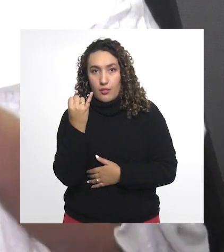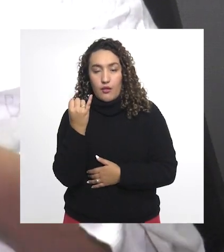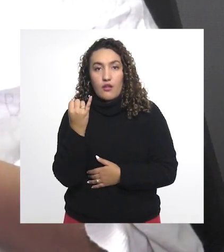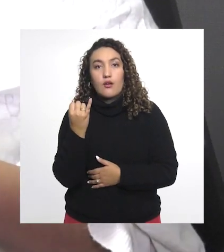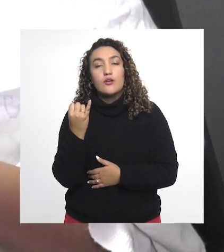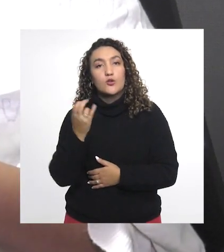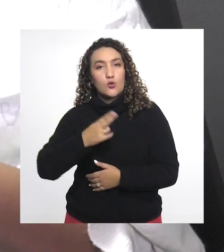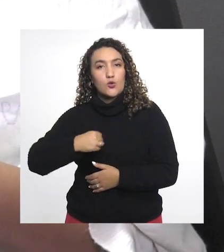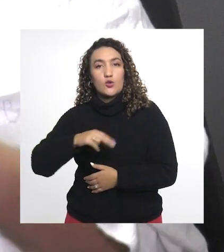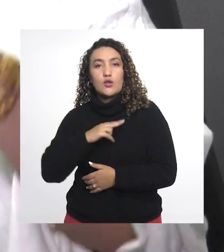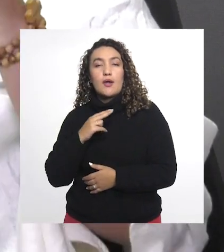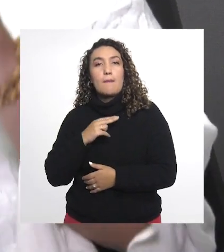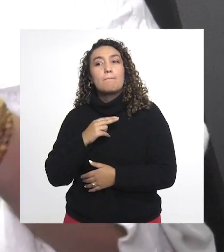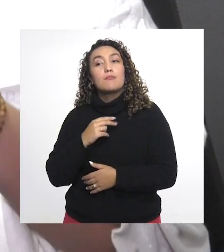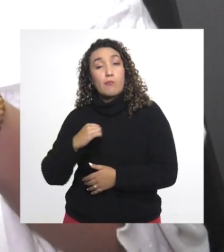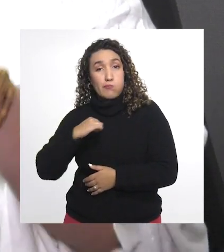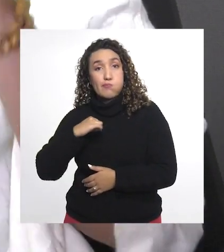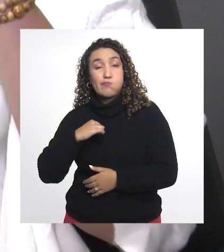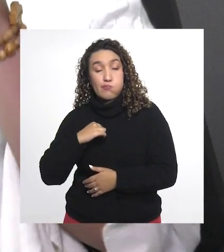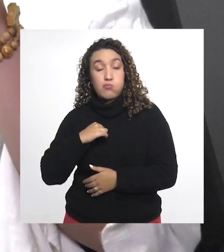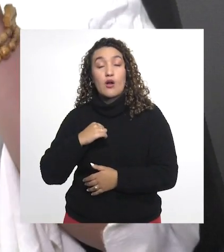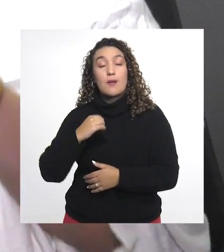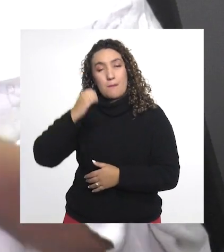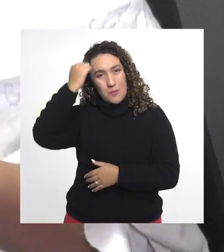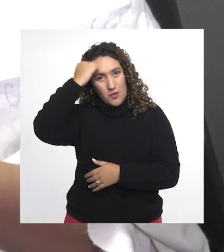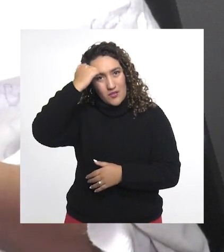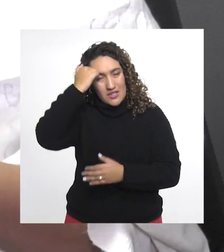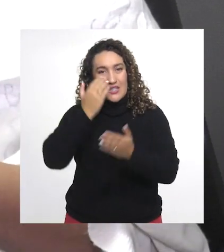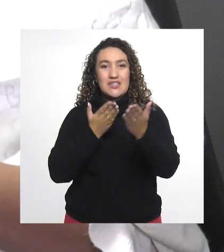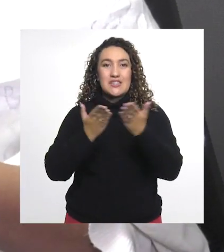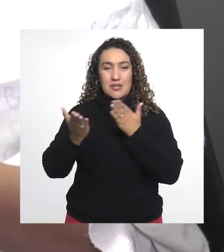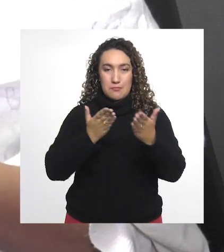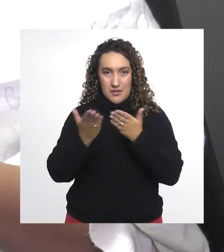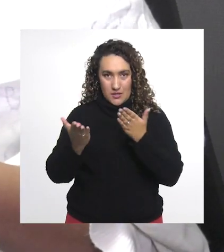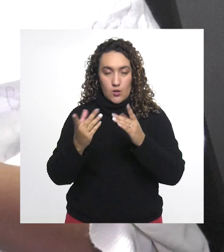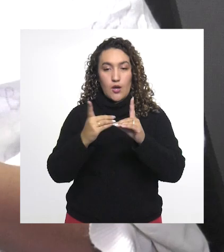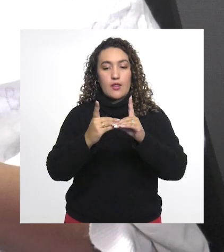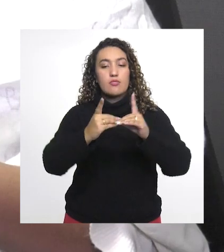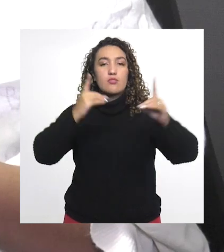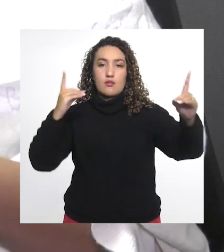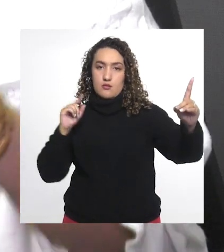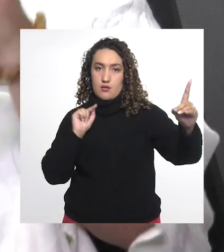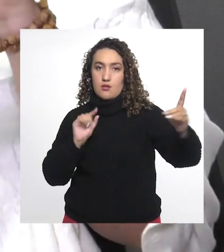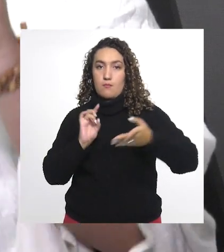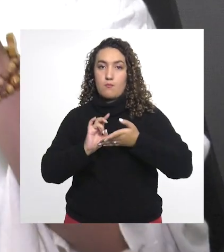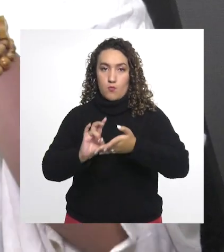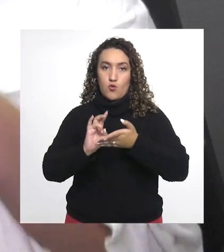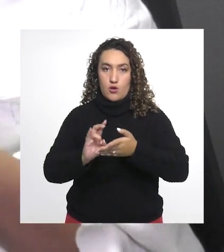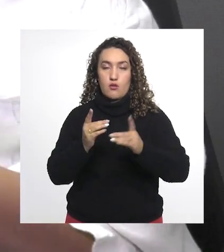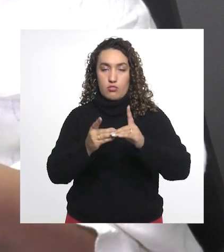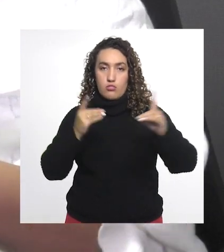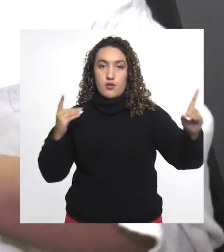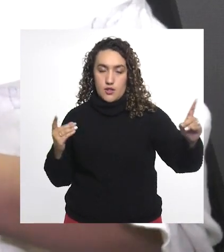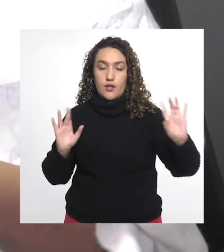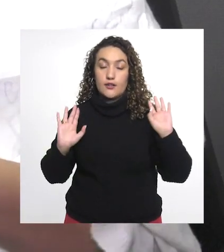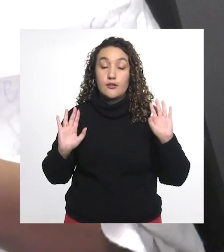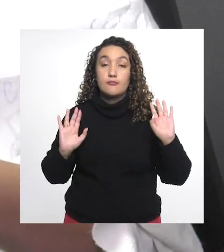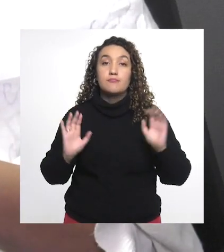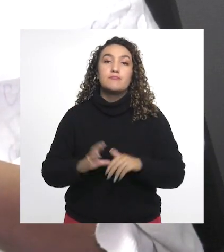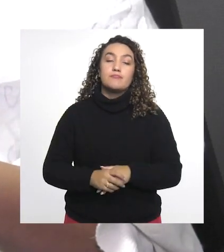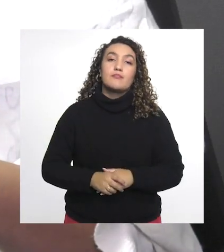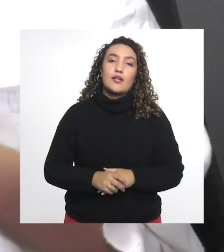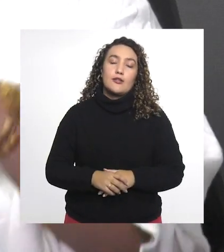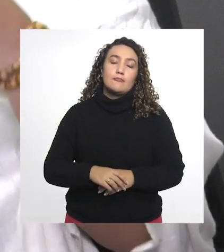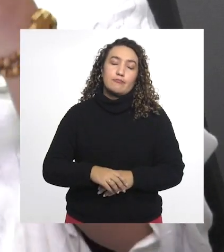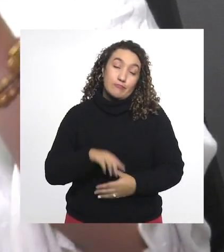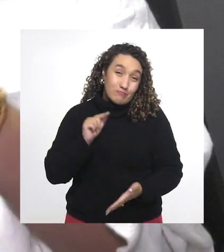Nosotros somos los únicos que en este momento, la UNAD, somos los únicos que cuentan con un programa de docencia-servicio en la modalidad